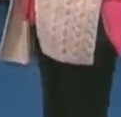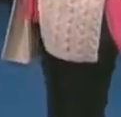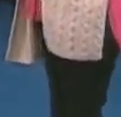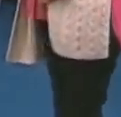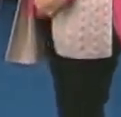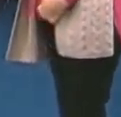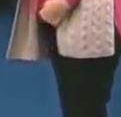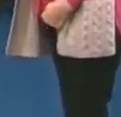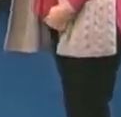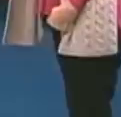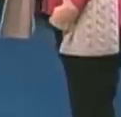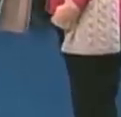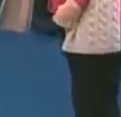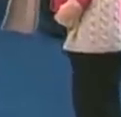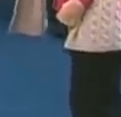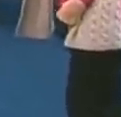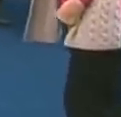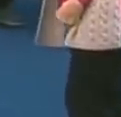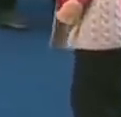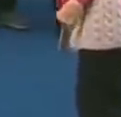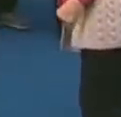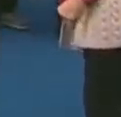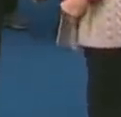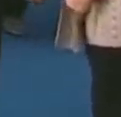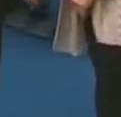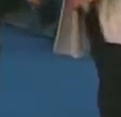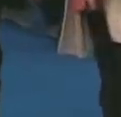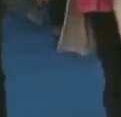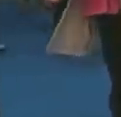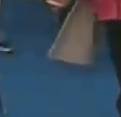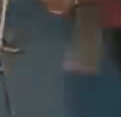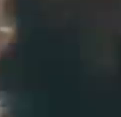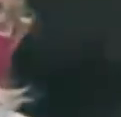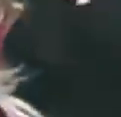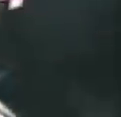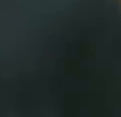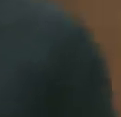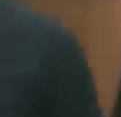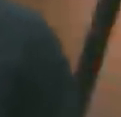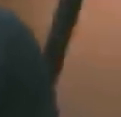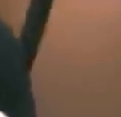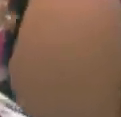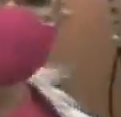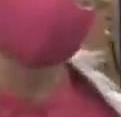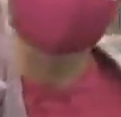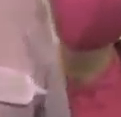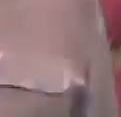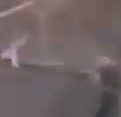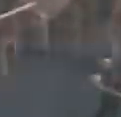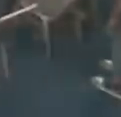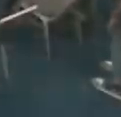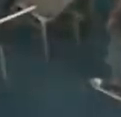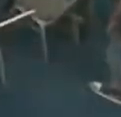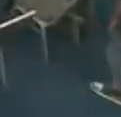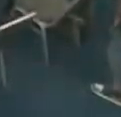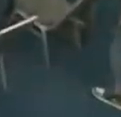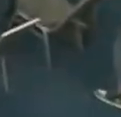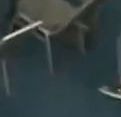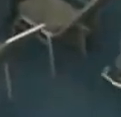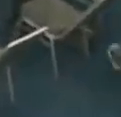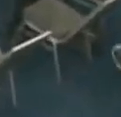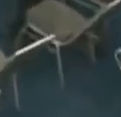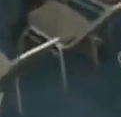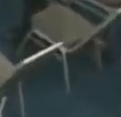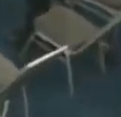República, Nicolás Maduro Moros, como parte del inicio del año escolar 2021-2022. Es el feliz regreso a